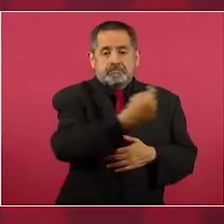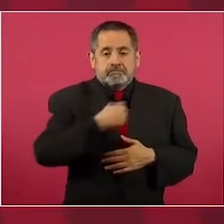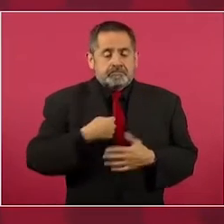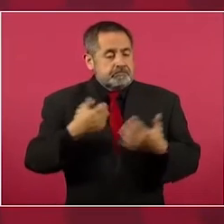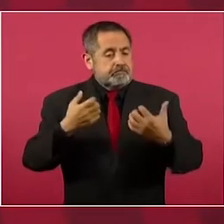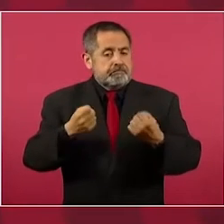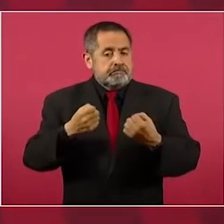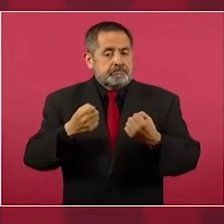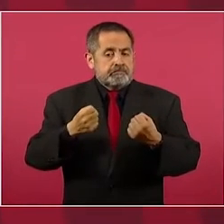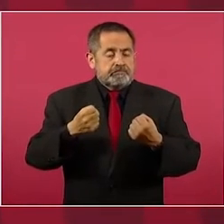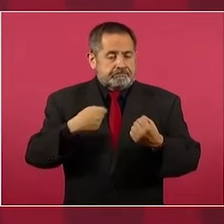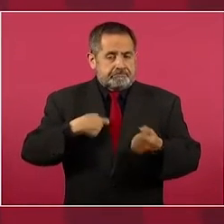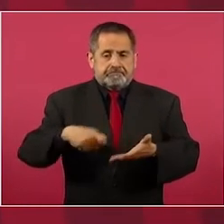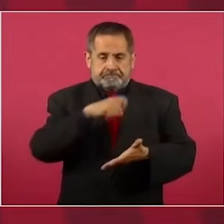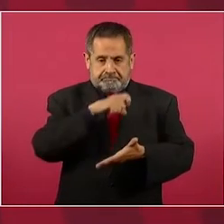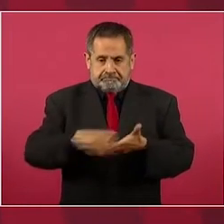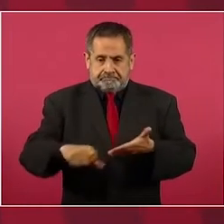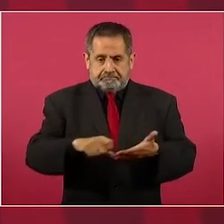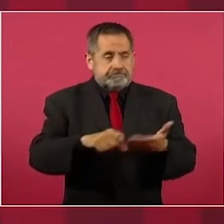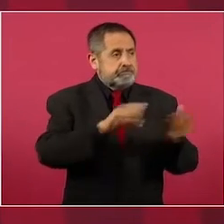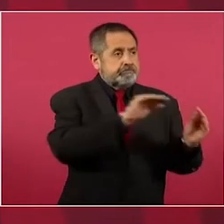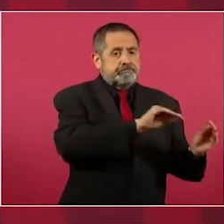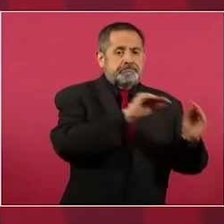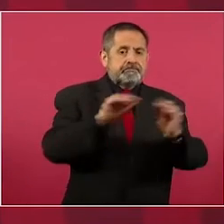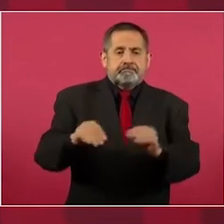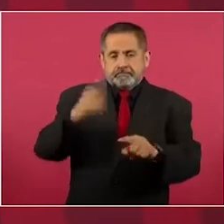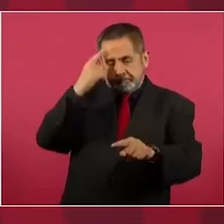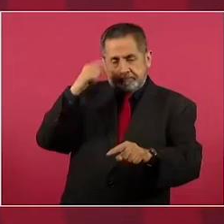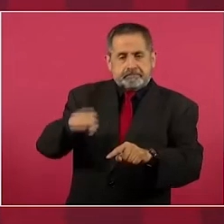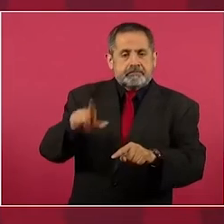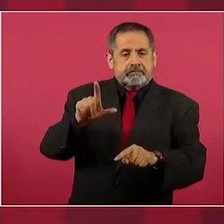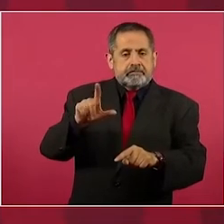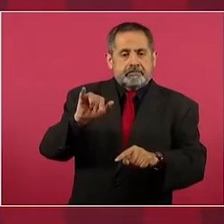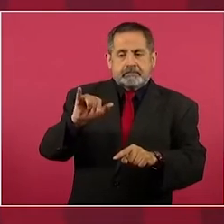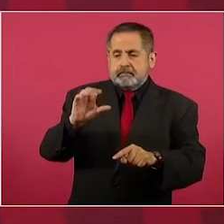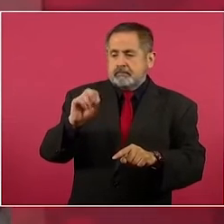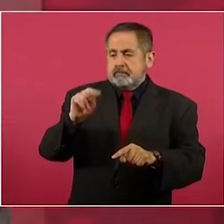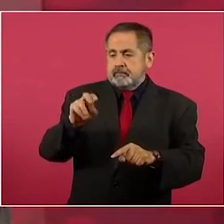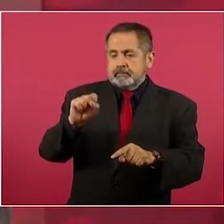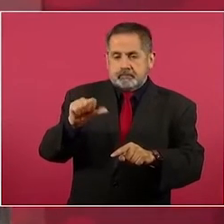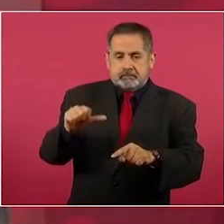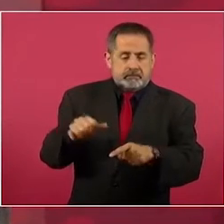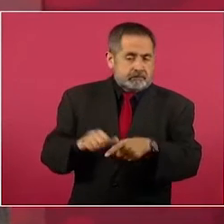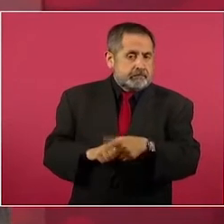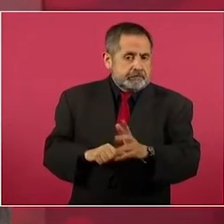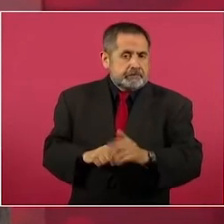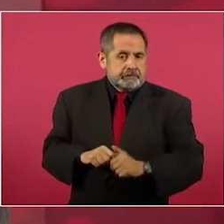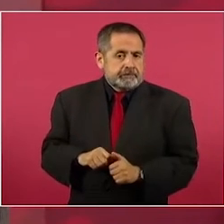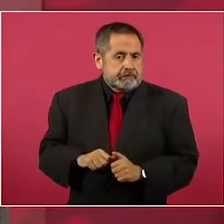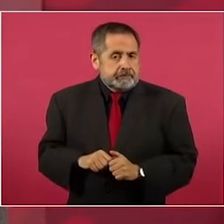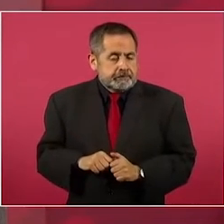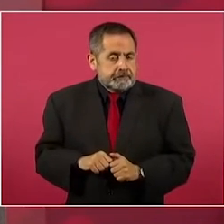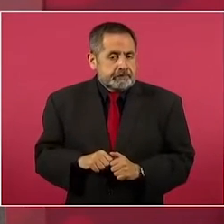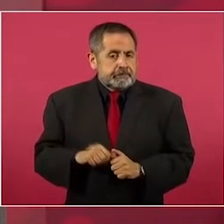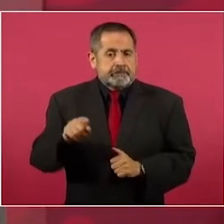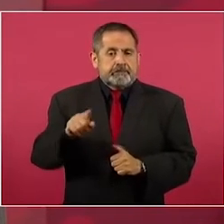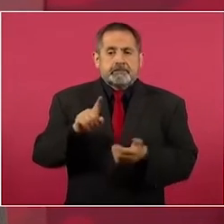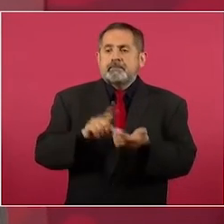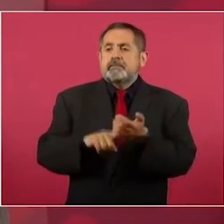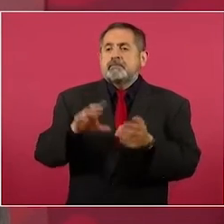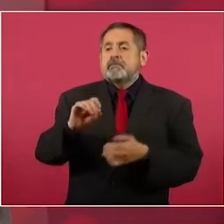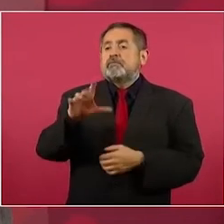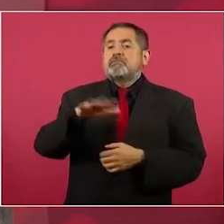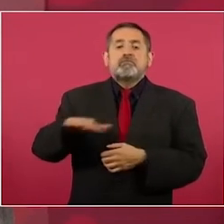las lecherías Liconza, que están en las colonias